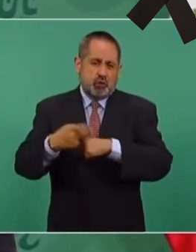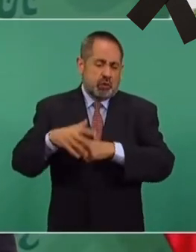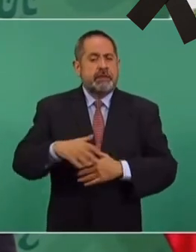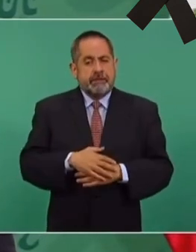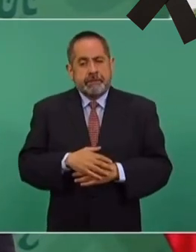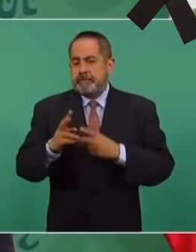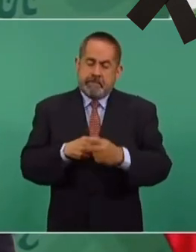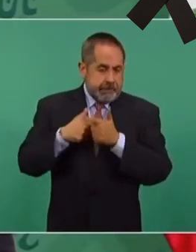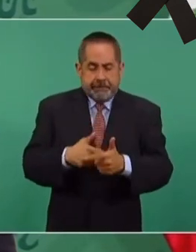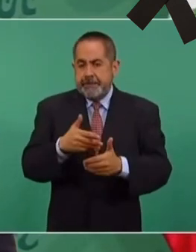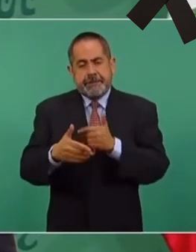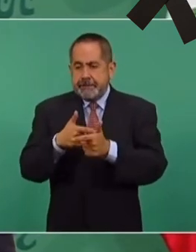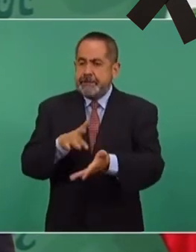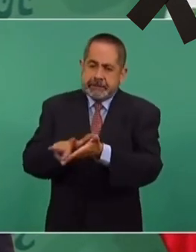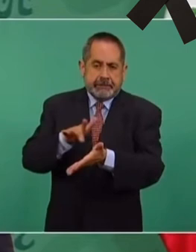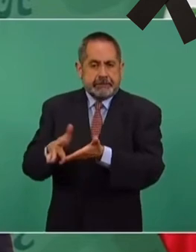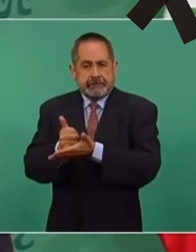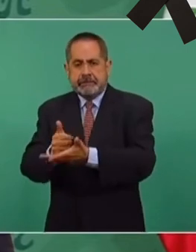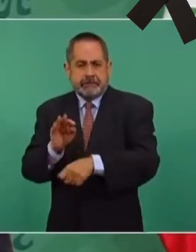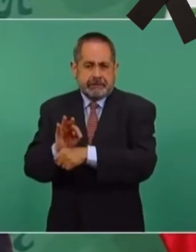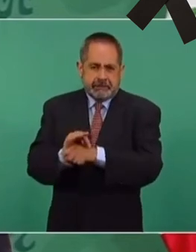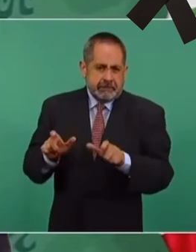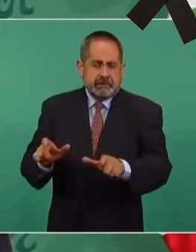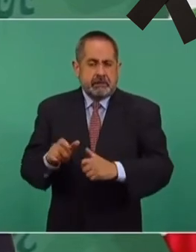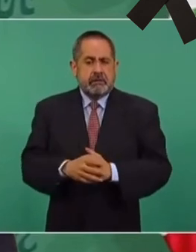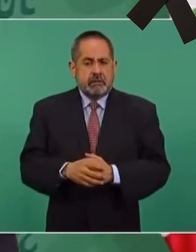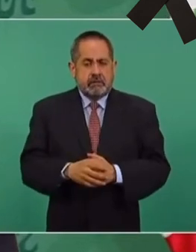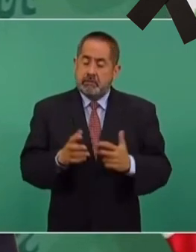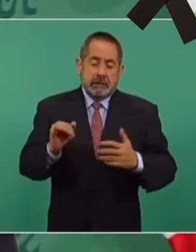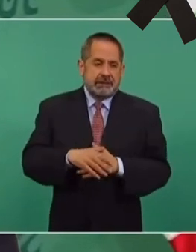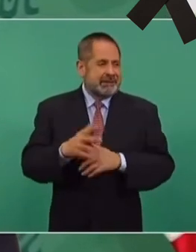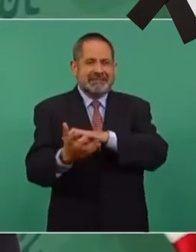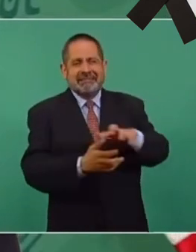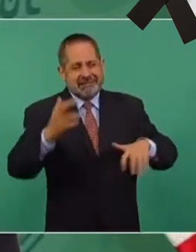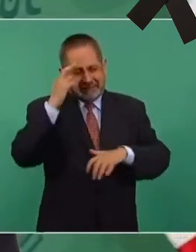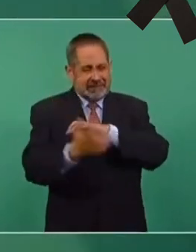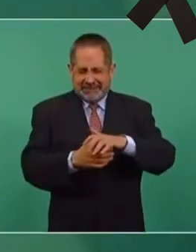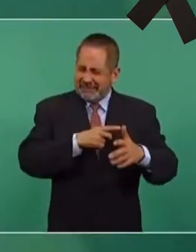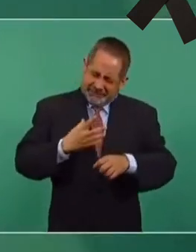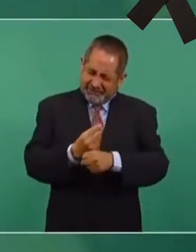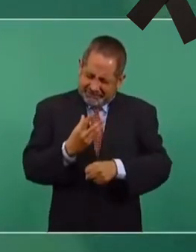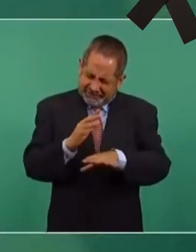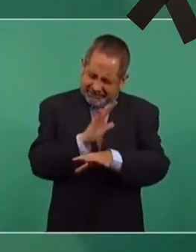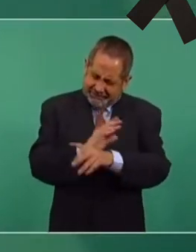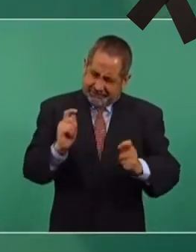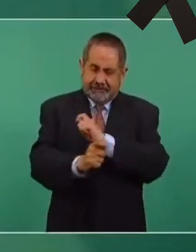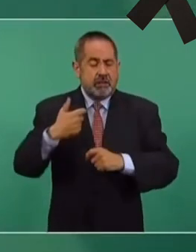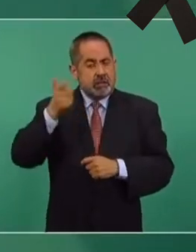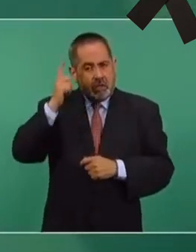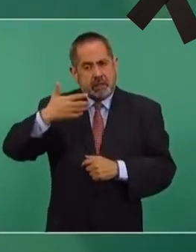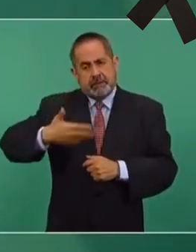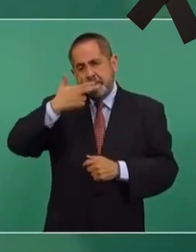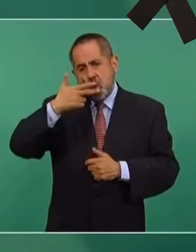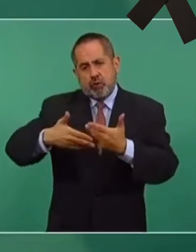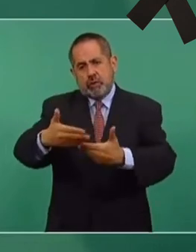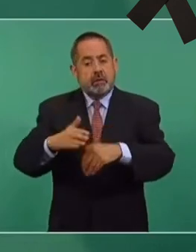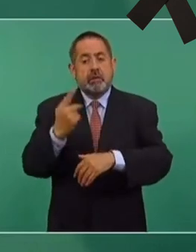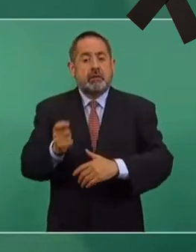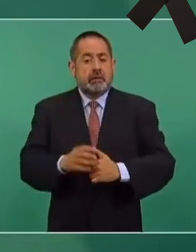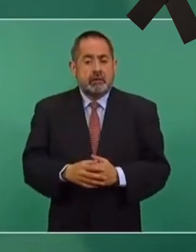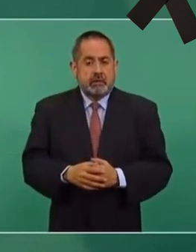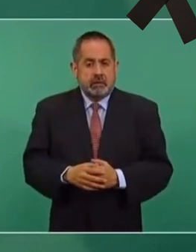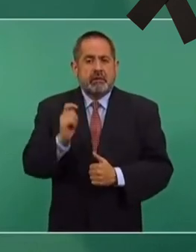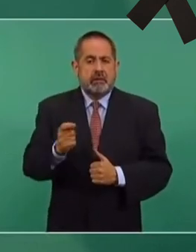y vamos nosotros a seguir ayudando, apoyando, protegiendo. Es parte de la descomposición que tenemos que ir enfrentando y yo espero que esto vaya mejorando porque